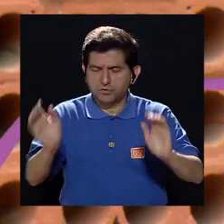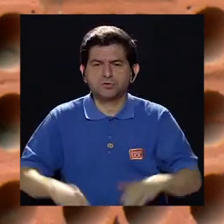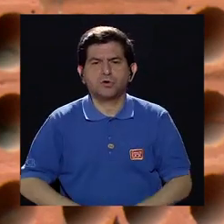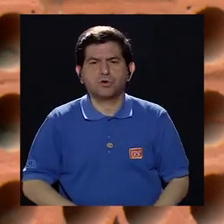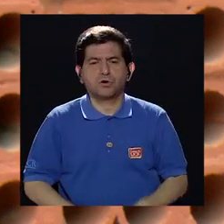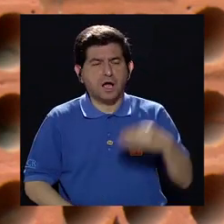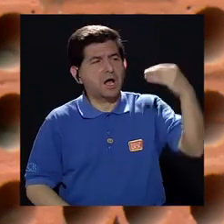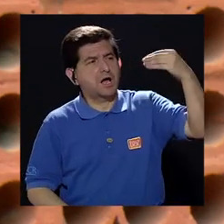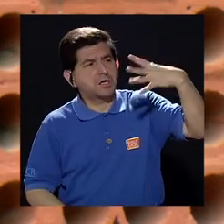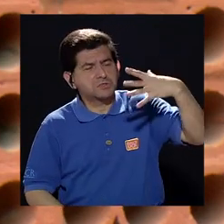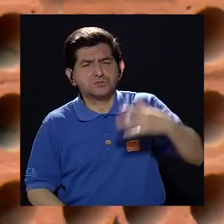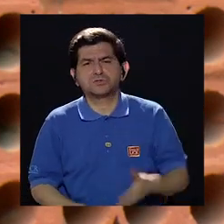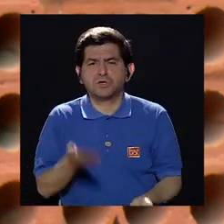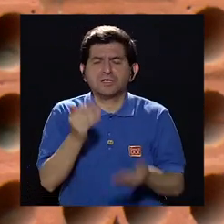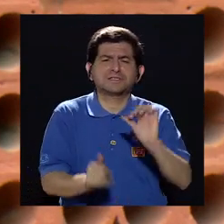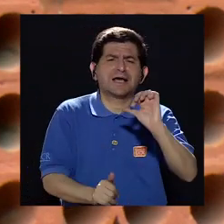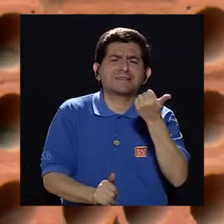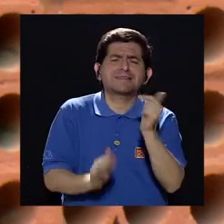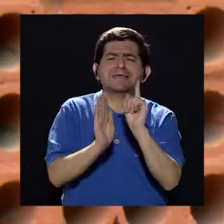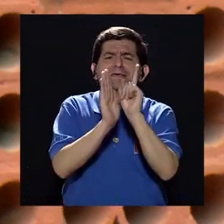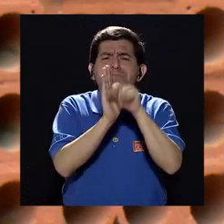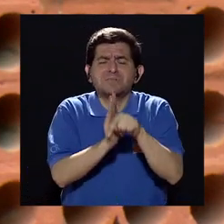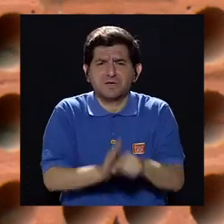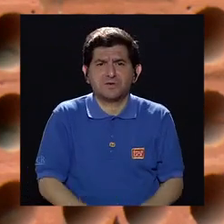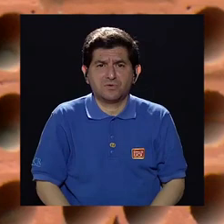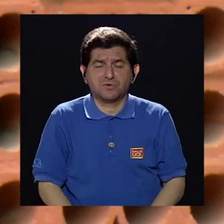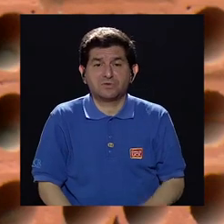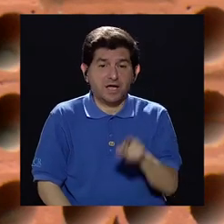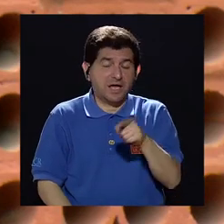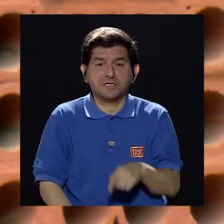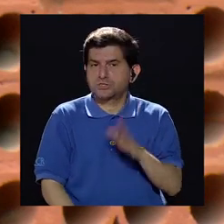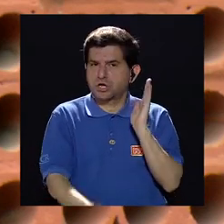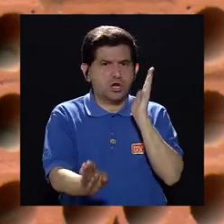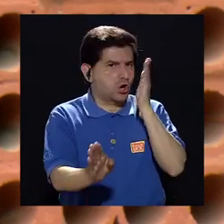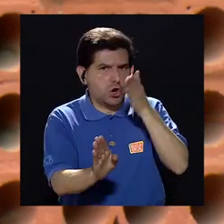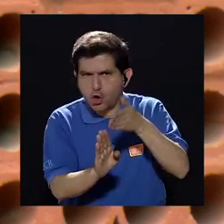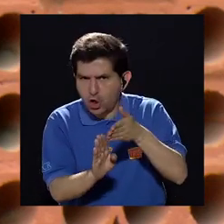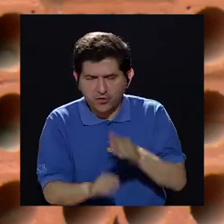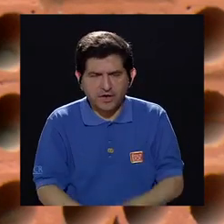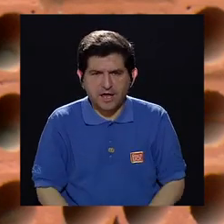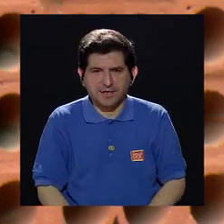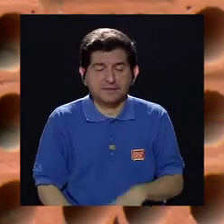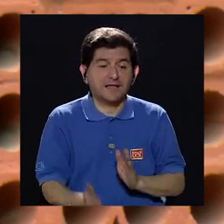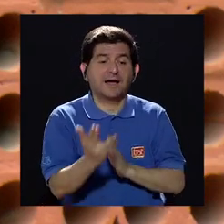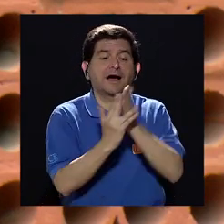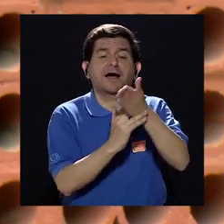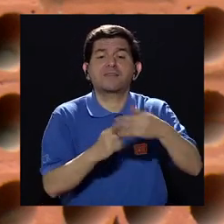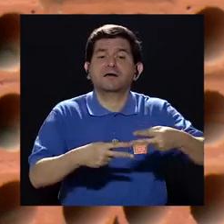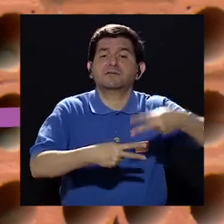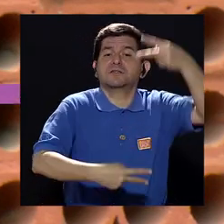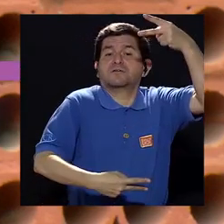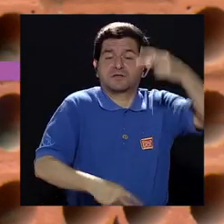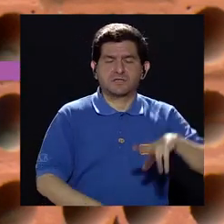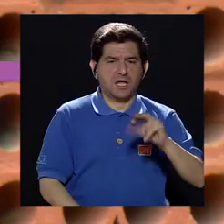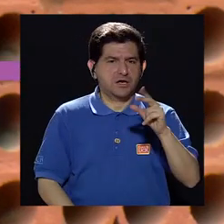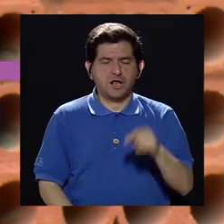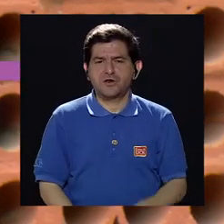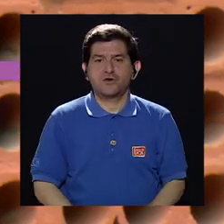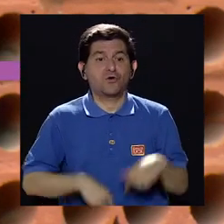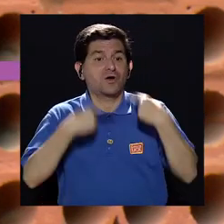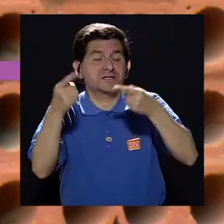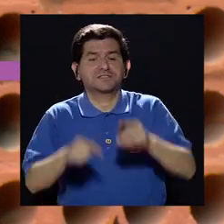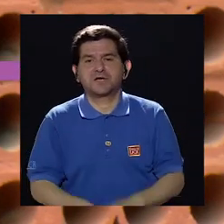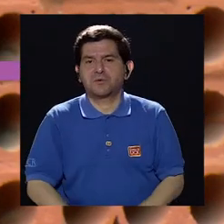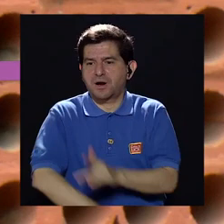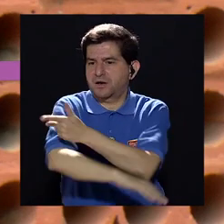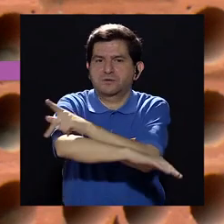que los asoliemos, es unos 10 minutos de luz indirecta a través de la ventana. Bueno, no es andarlos